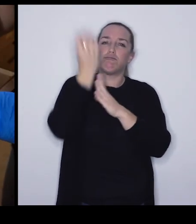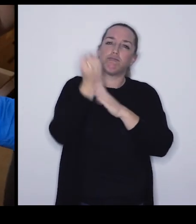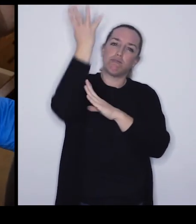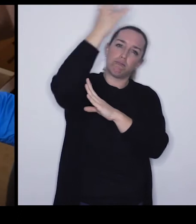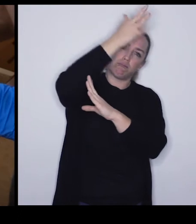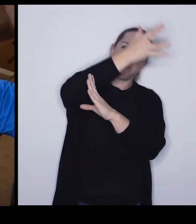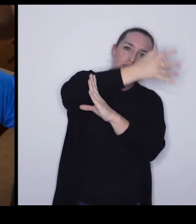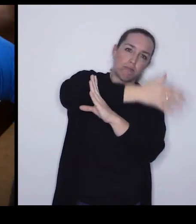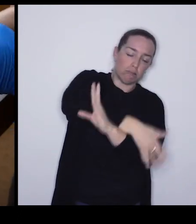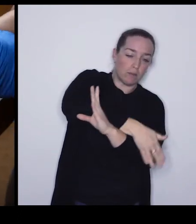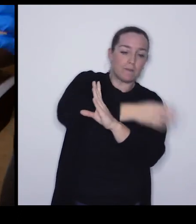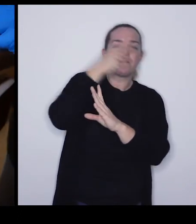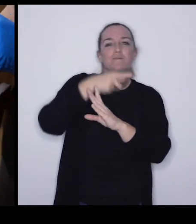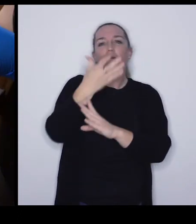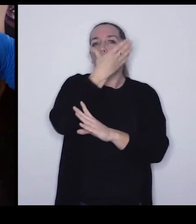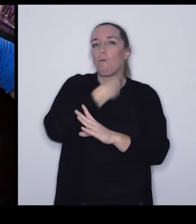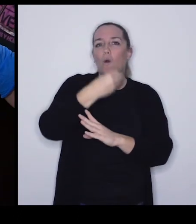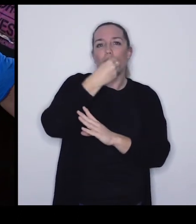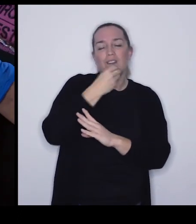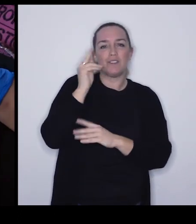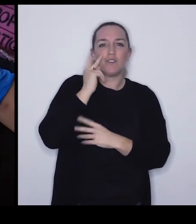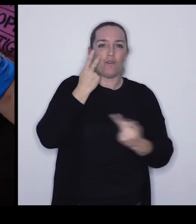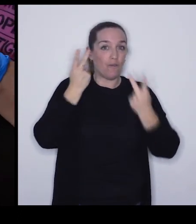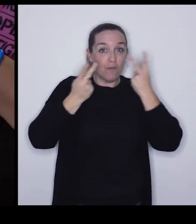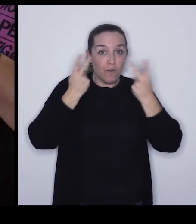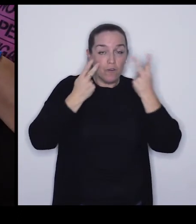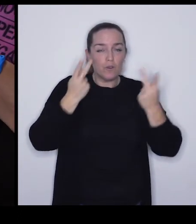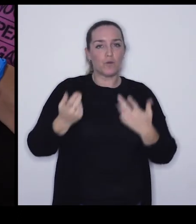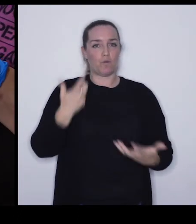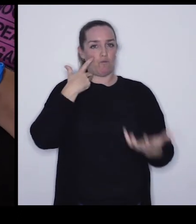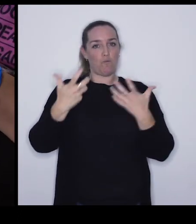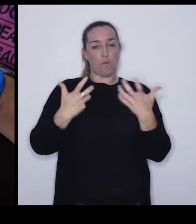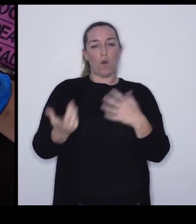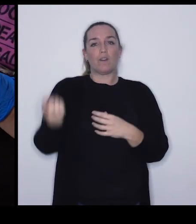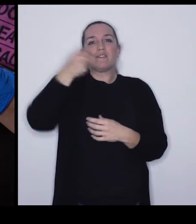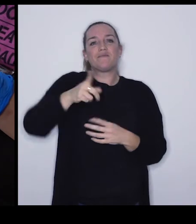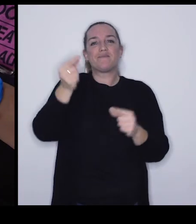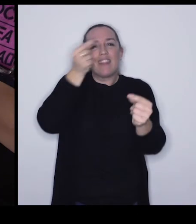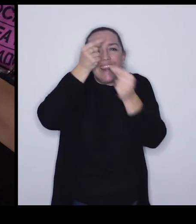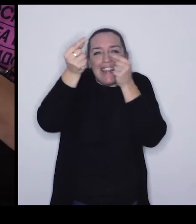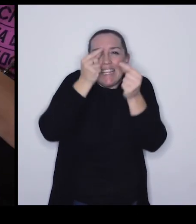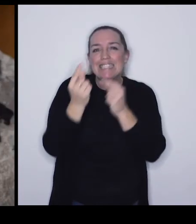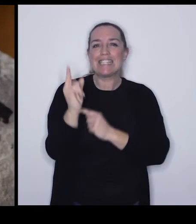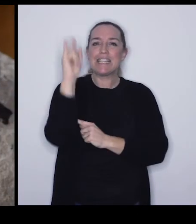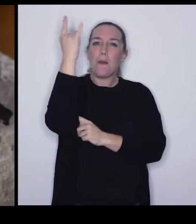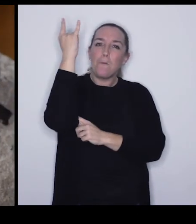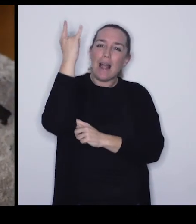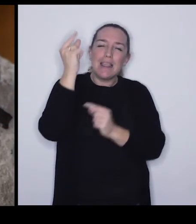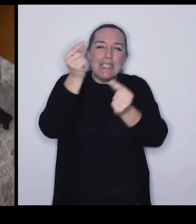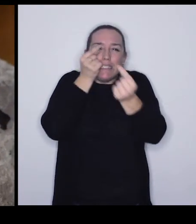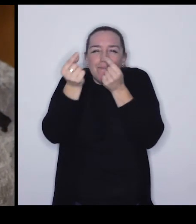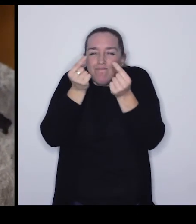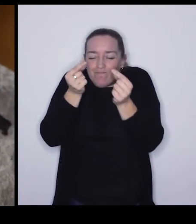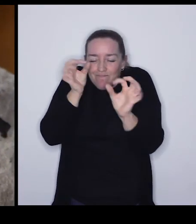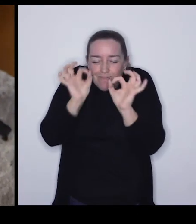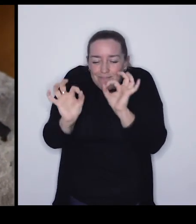tonos... ...es material muy bonito a la vista... ...y que tiene... ...ha conservado detalles de la planta... ...detalles